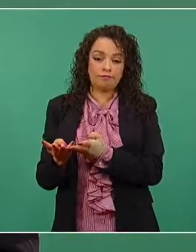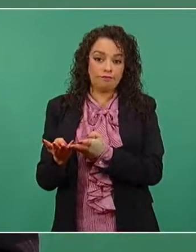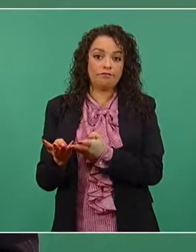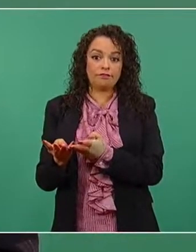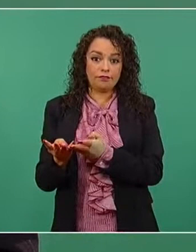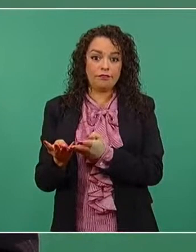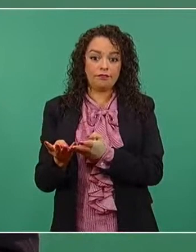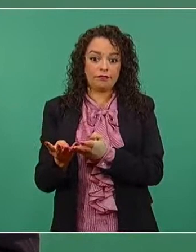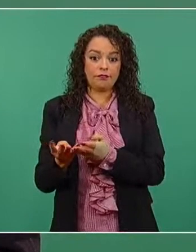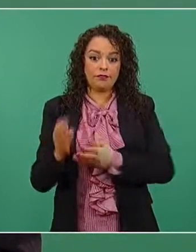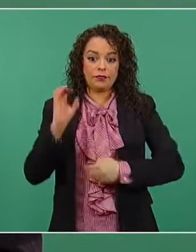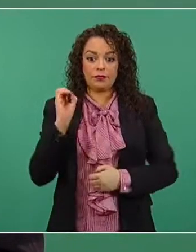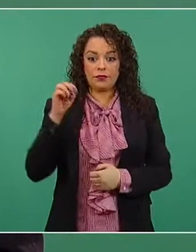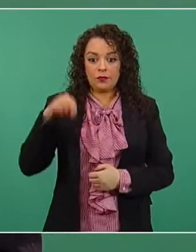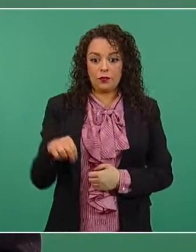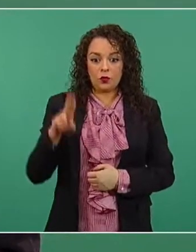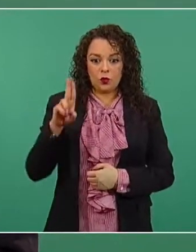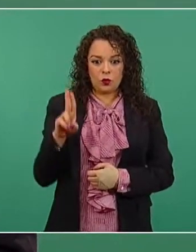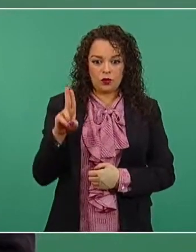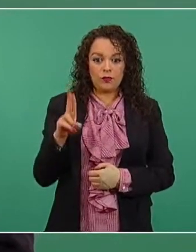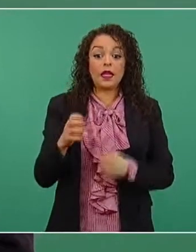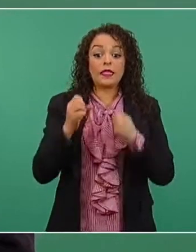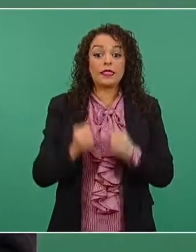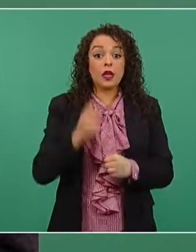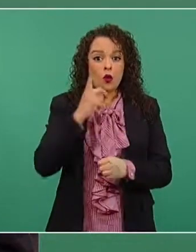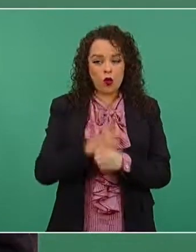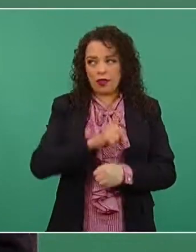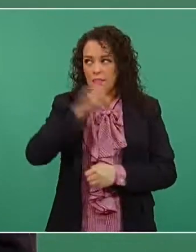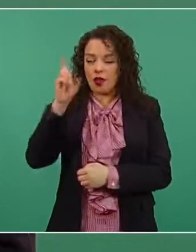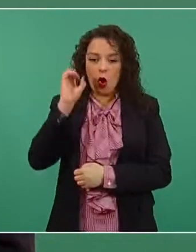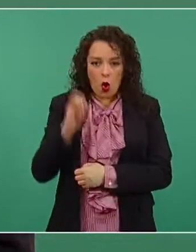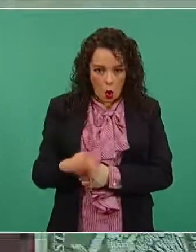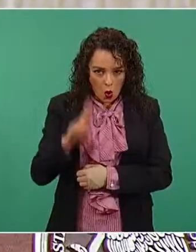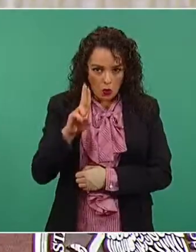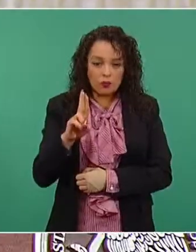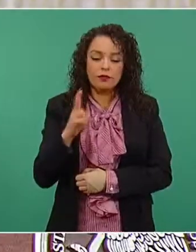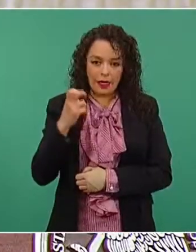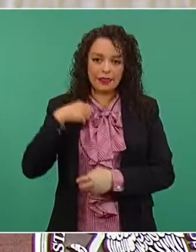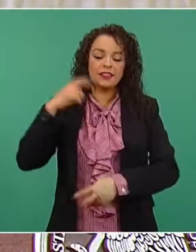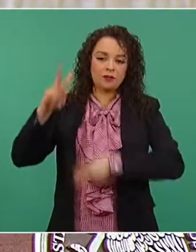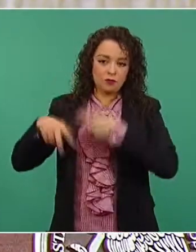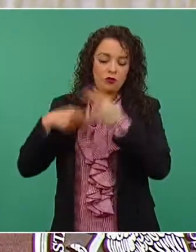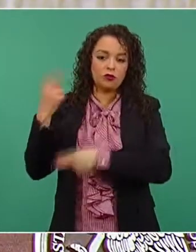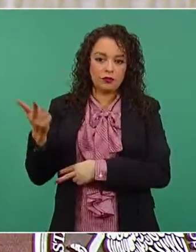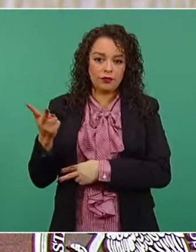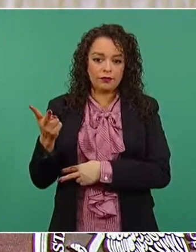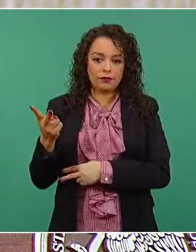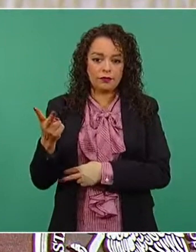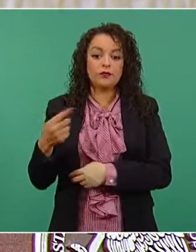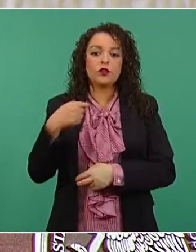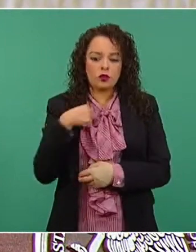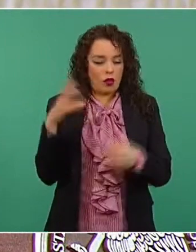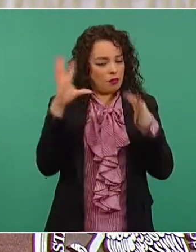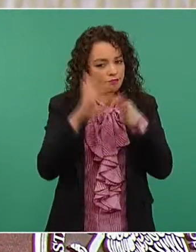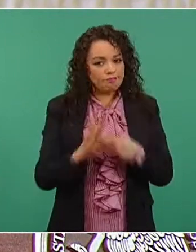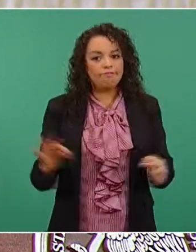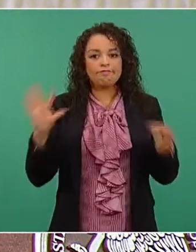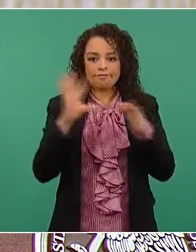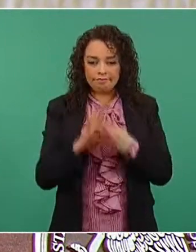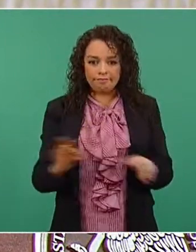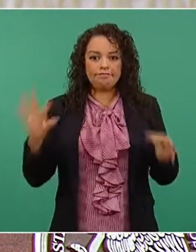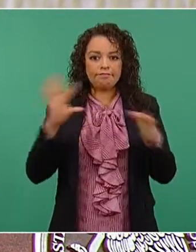de Naciones Unidas, del Consejo de Seguridad de Naciones Unidas y voy a dar un discurso.